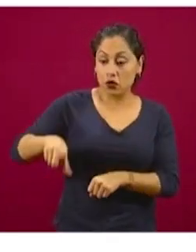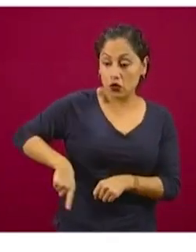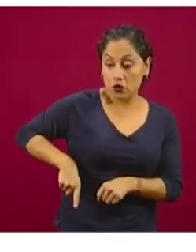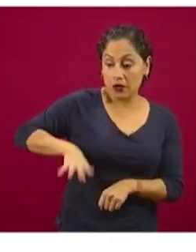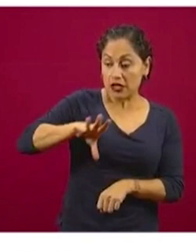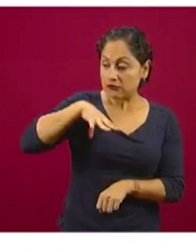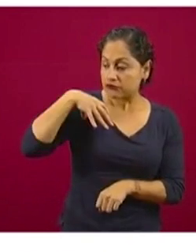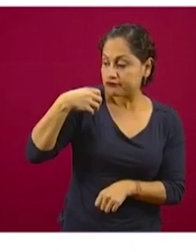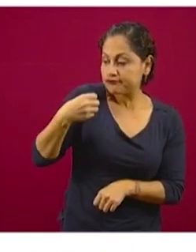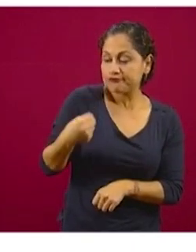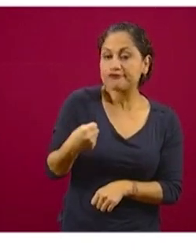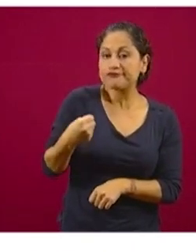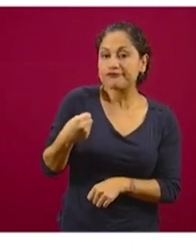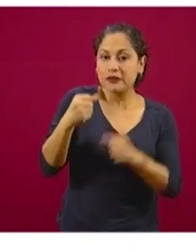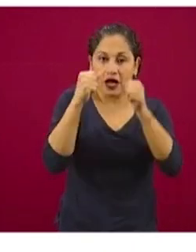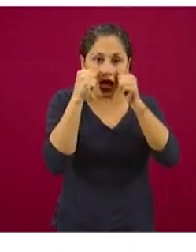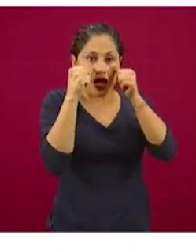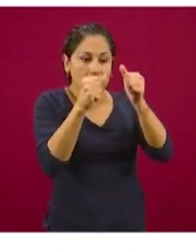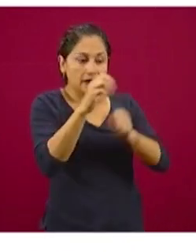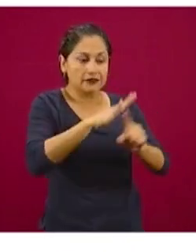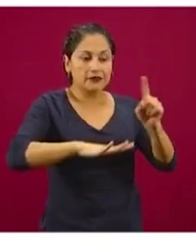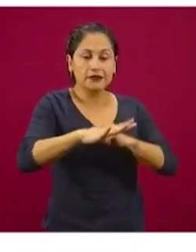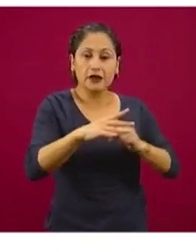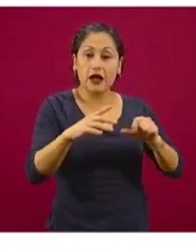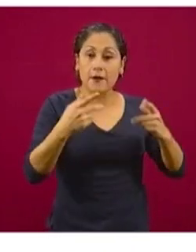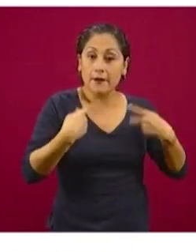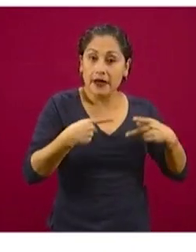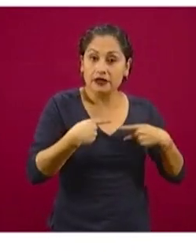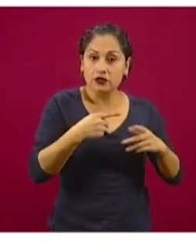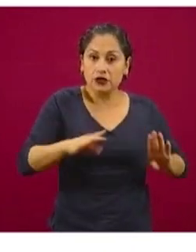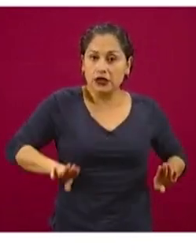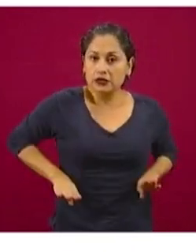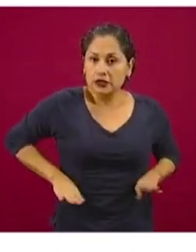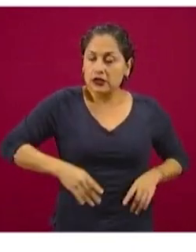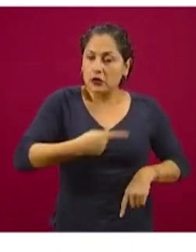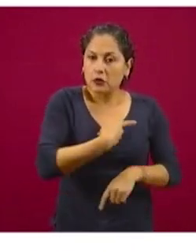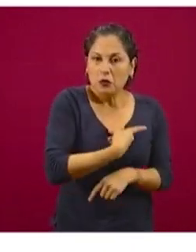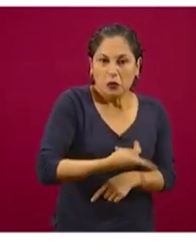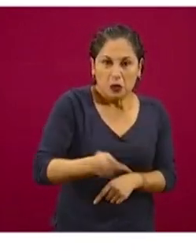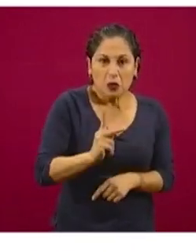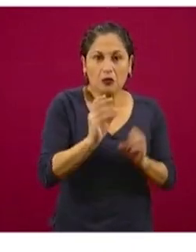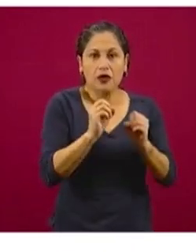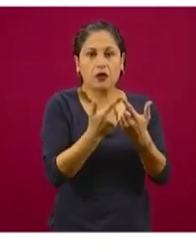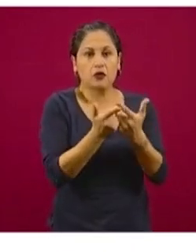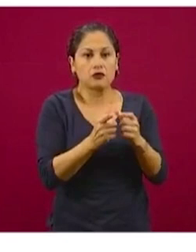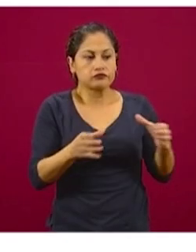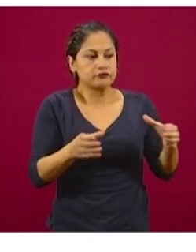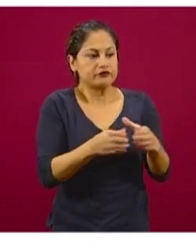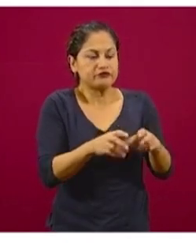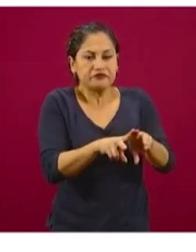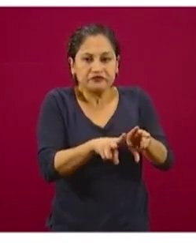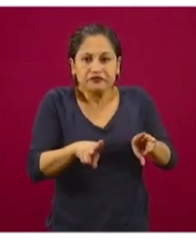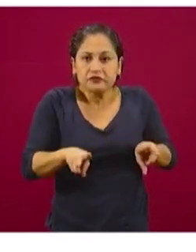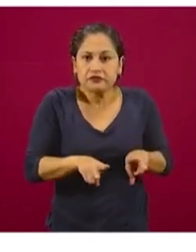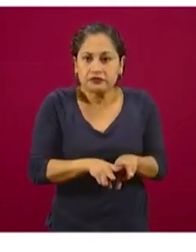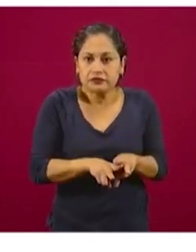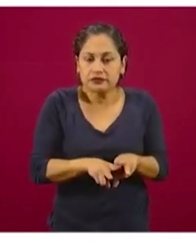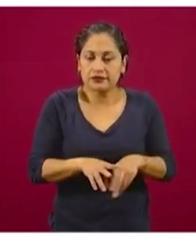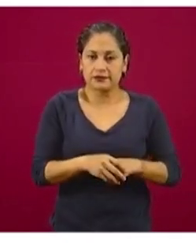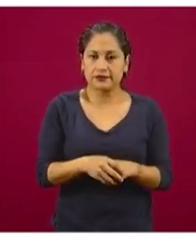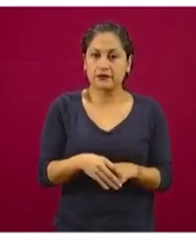la población que se encuentra en situación de pobreza, extrema pobreza o en condiciones de vulnerabilidad. Queremos